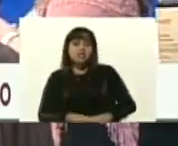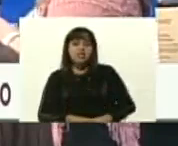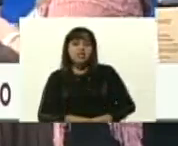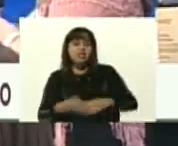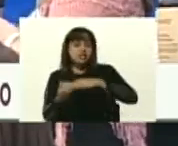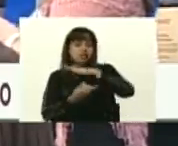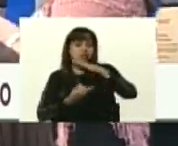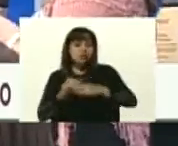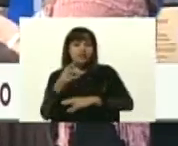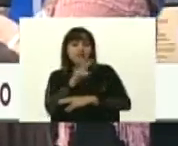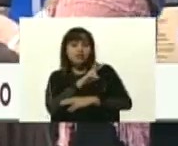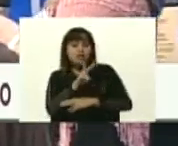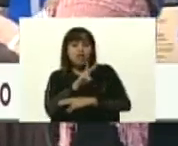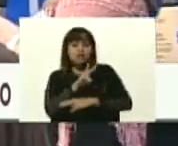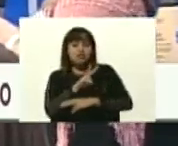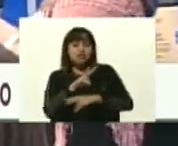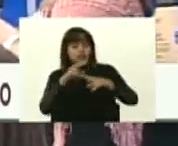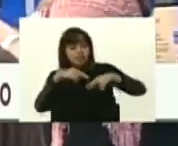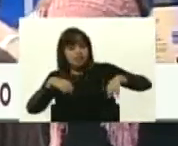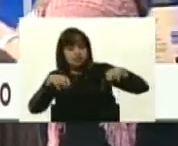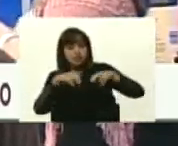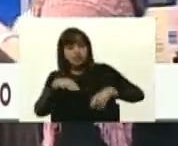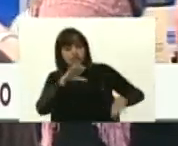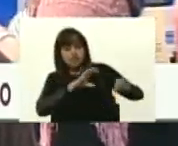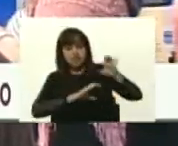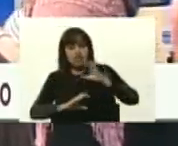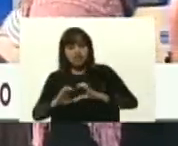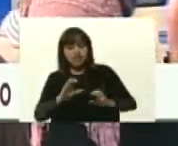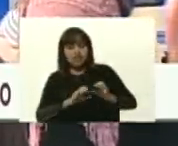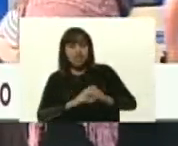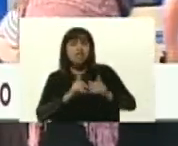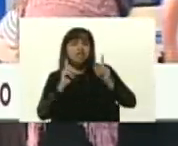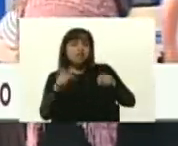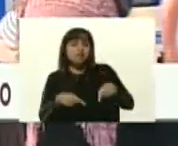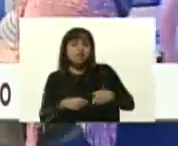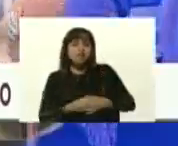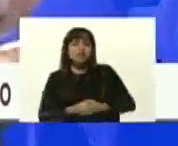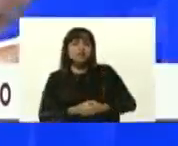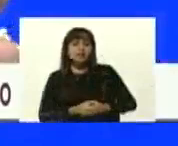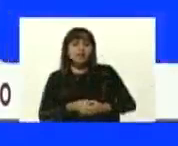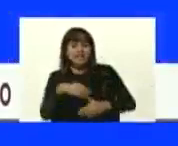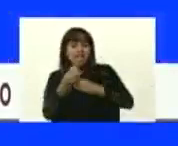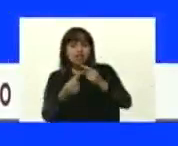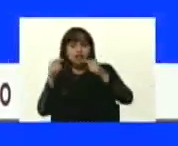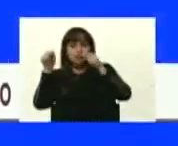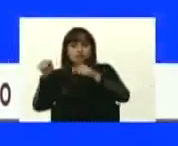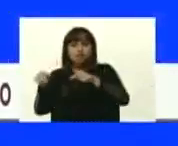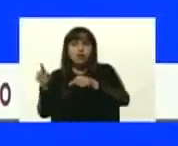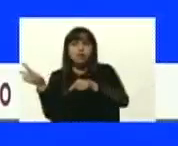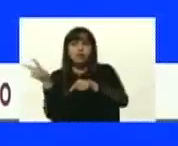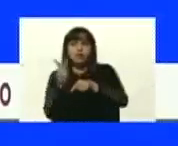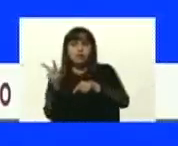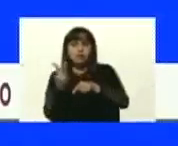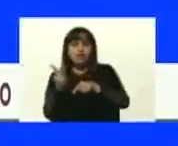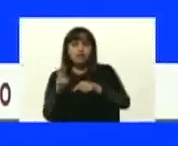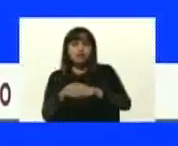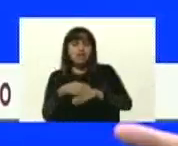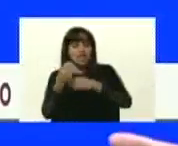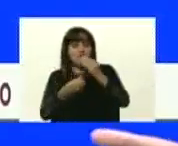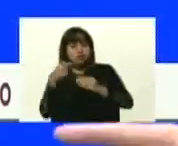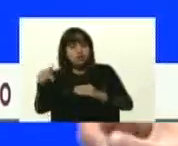Venezolano de Investigaciones Científicas, y producto Madein Venezuela, un producto nacional.